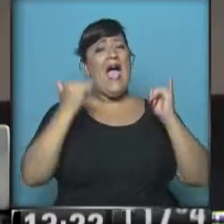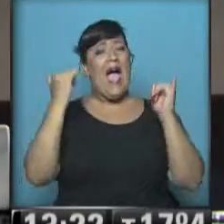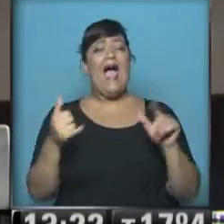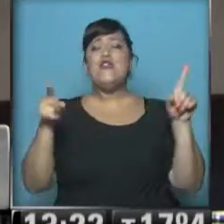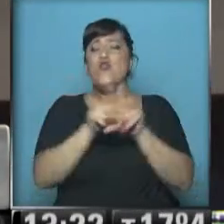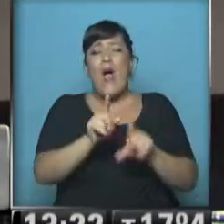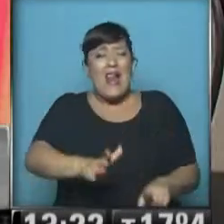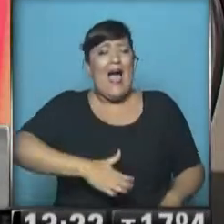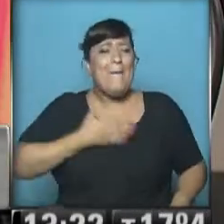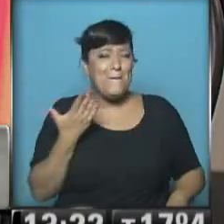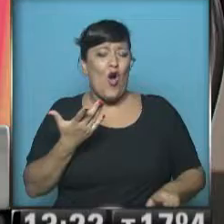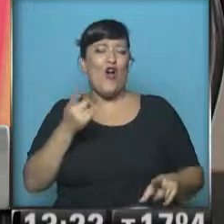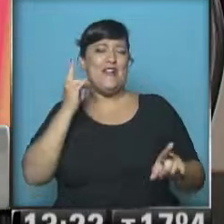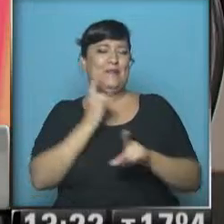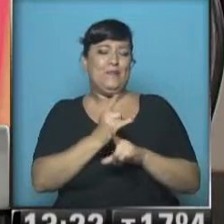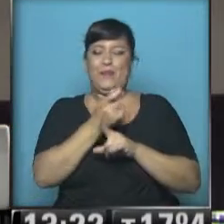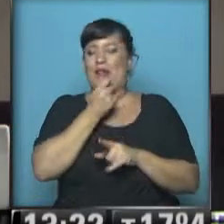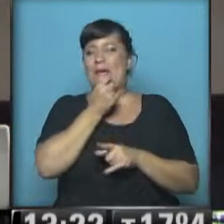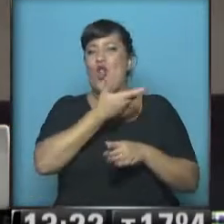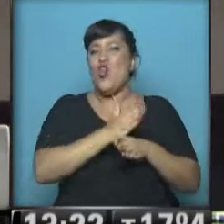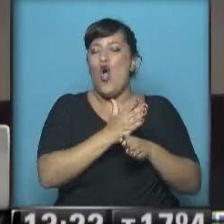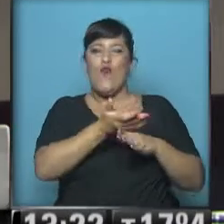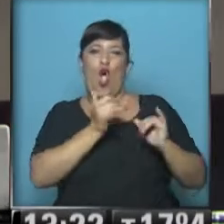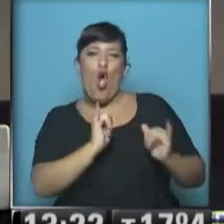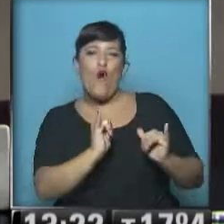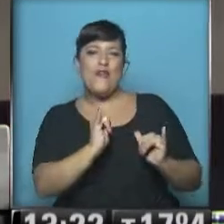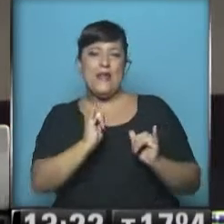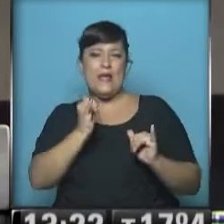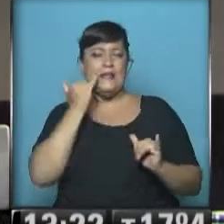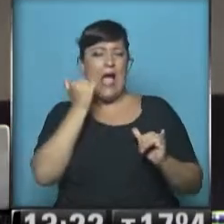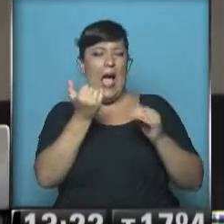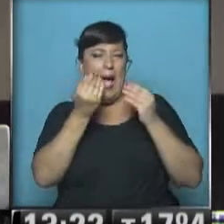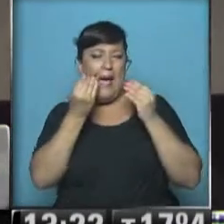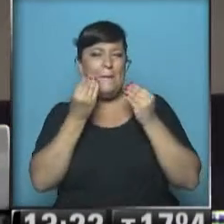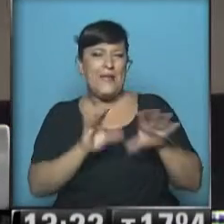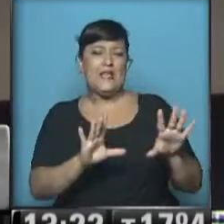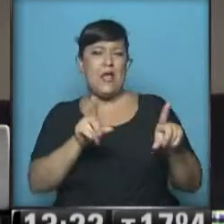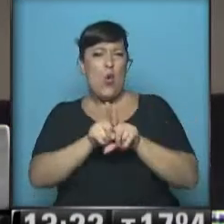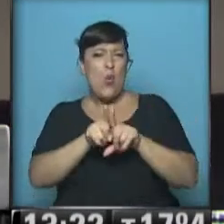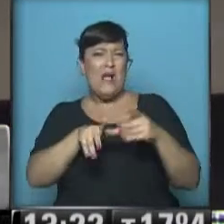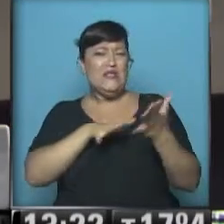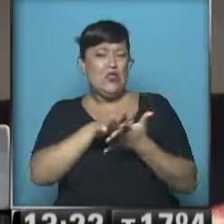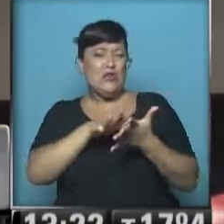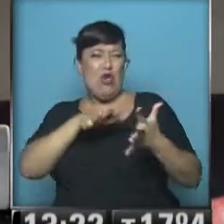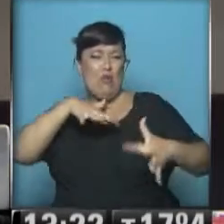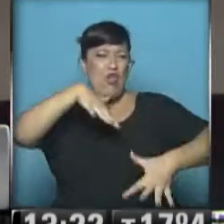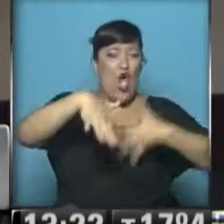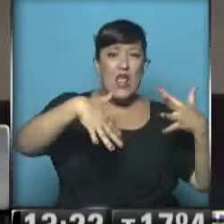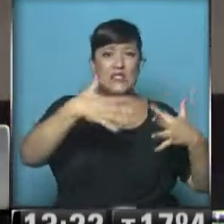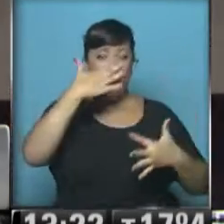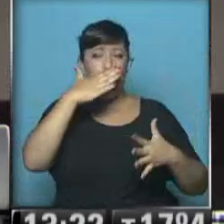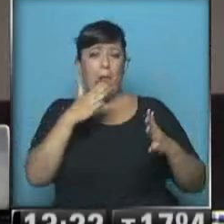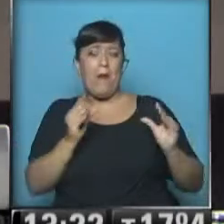amor romántico, los noviazgos jóvenes ya empiezan a aparecer con situaciones de violencia que luego